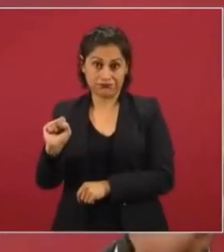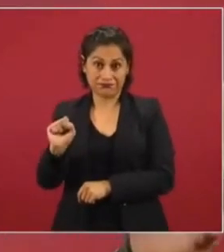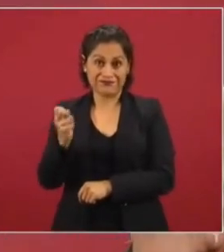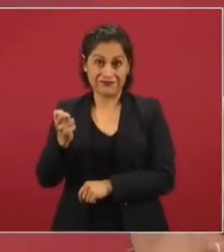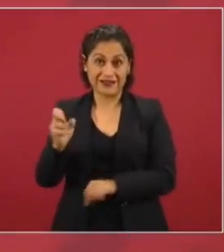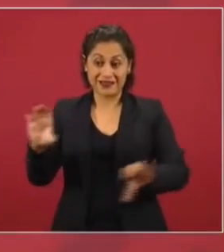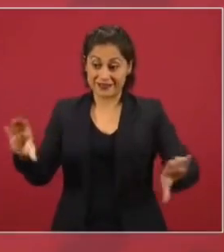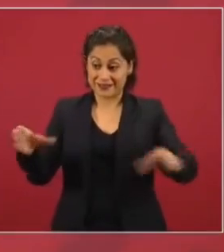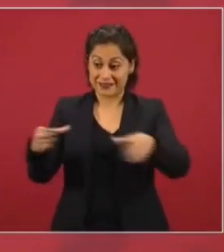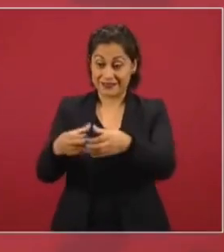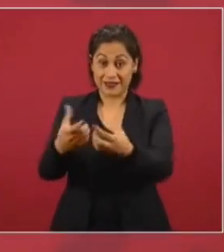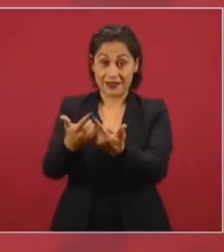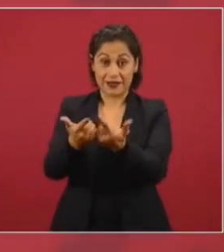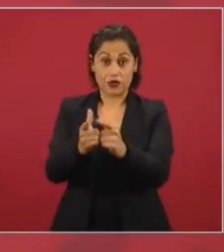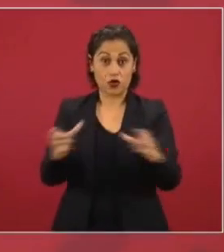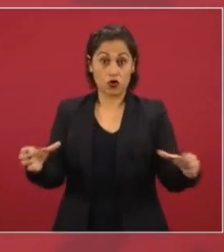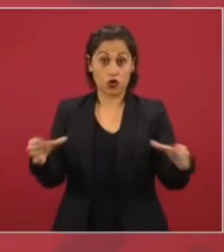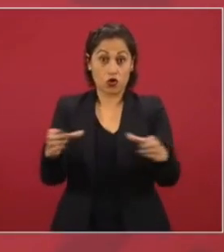Grupo Compacto.